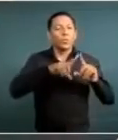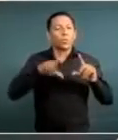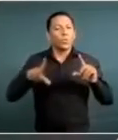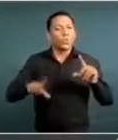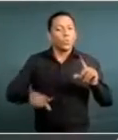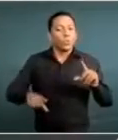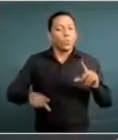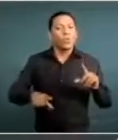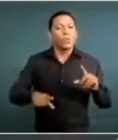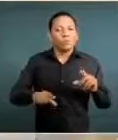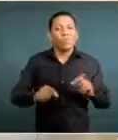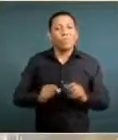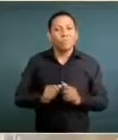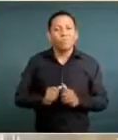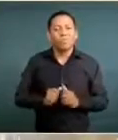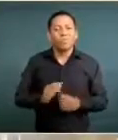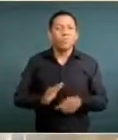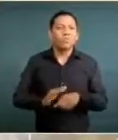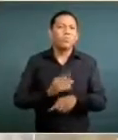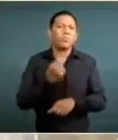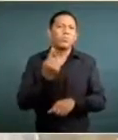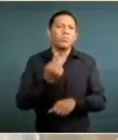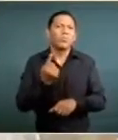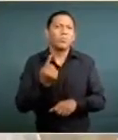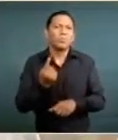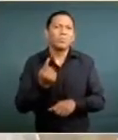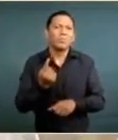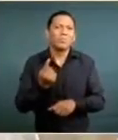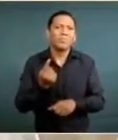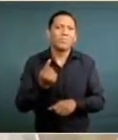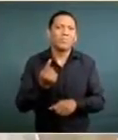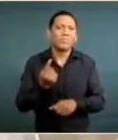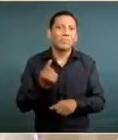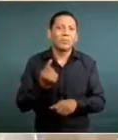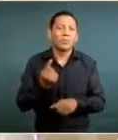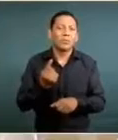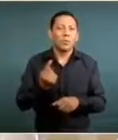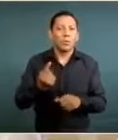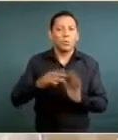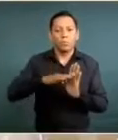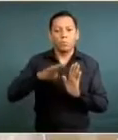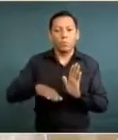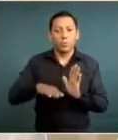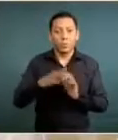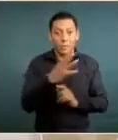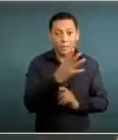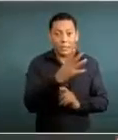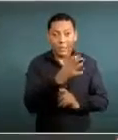porque pasó de 500